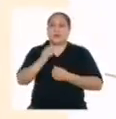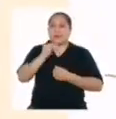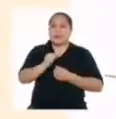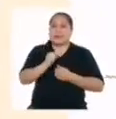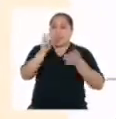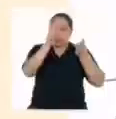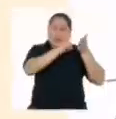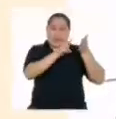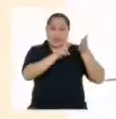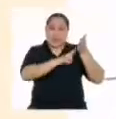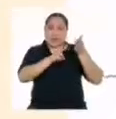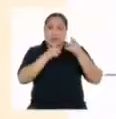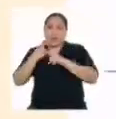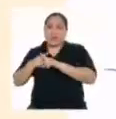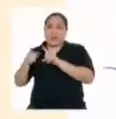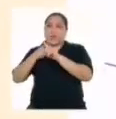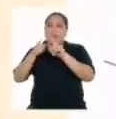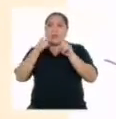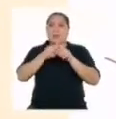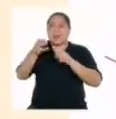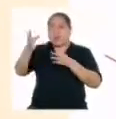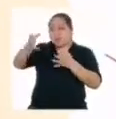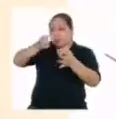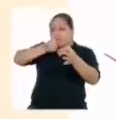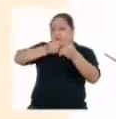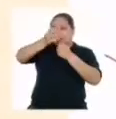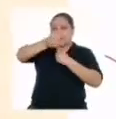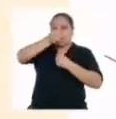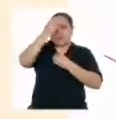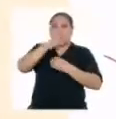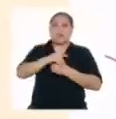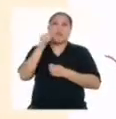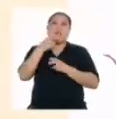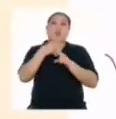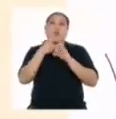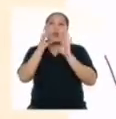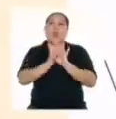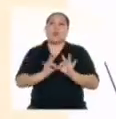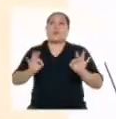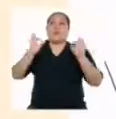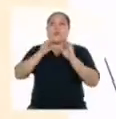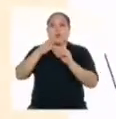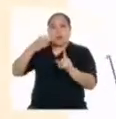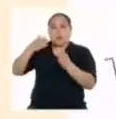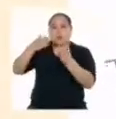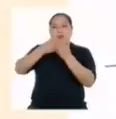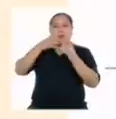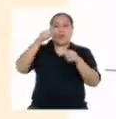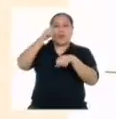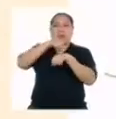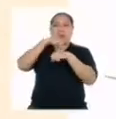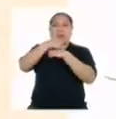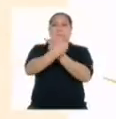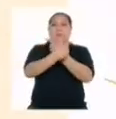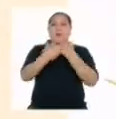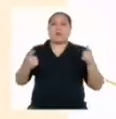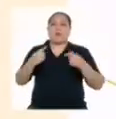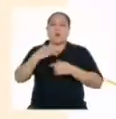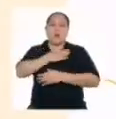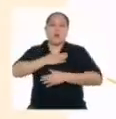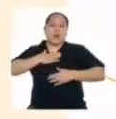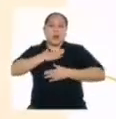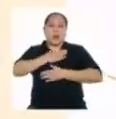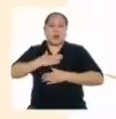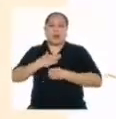a partir de la lectura de distintas fuentes. Se llama Importancia e impacto del tiempo libre y la